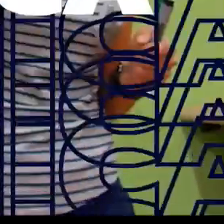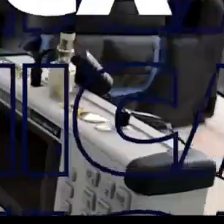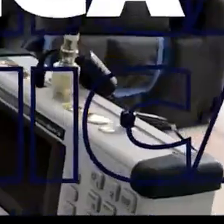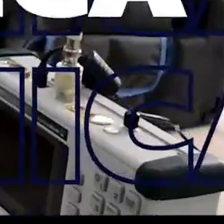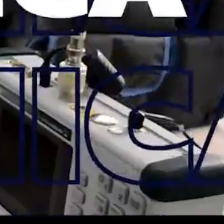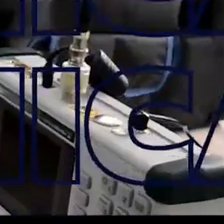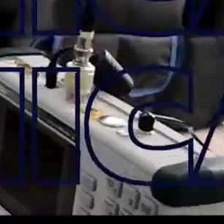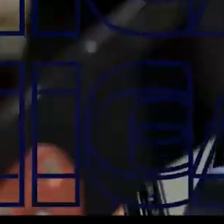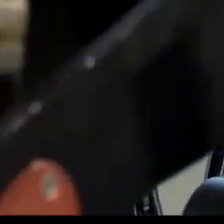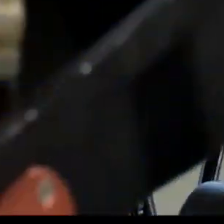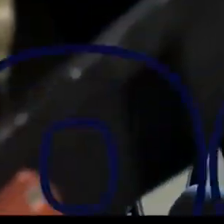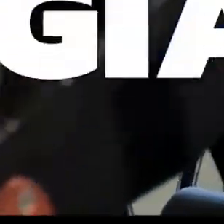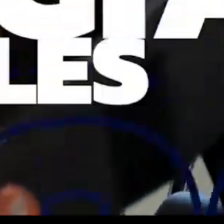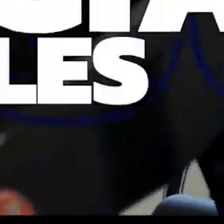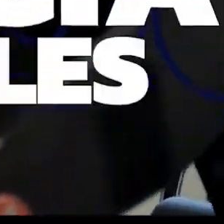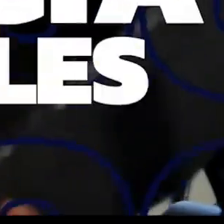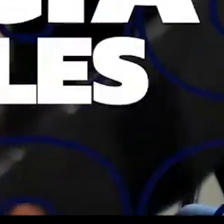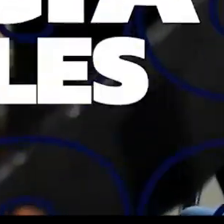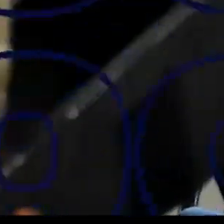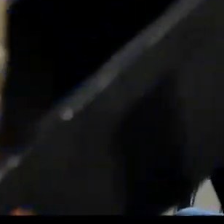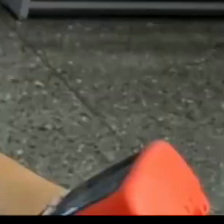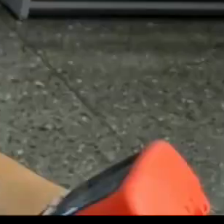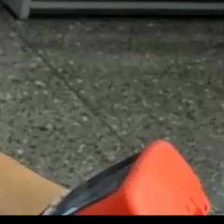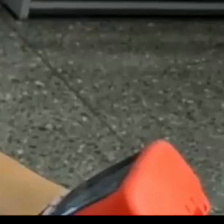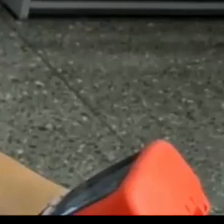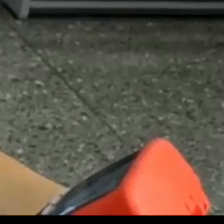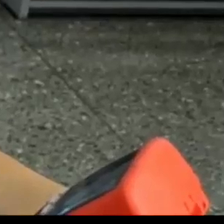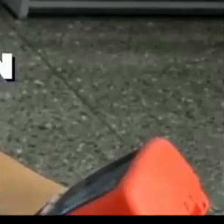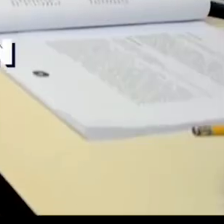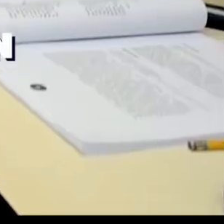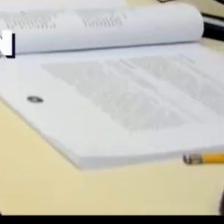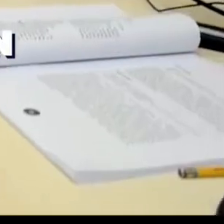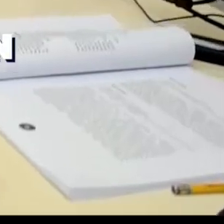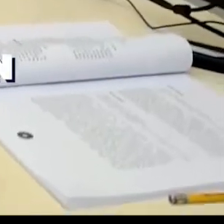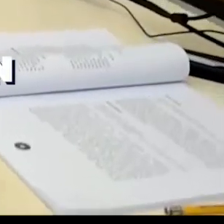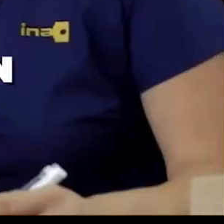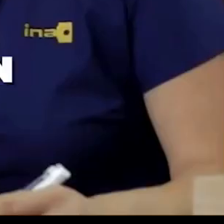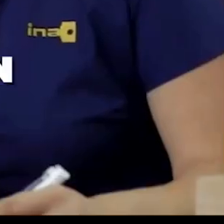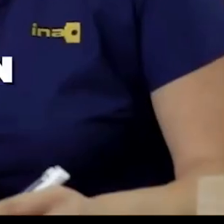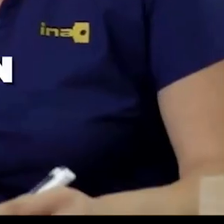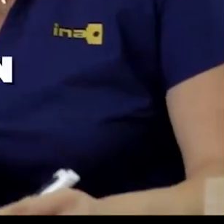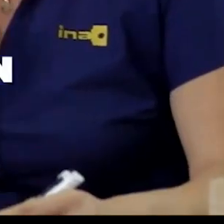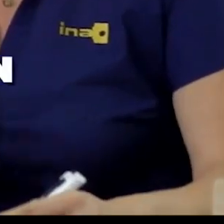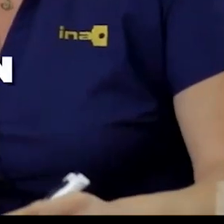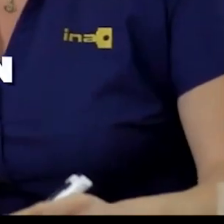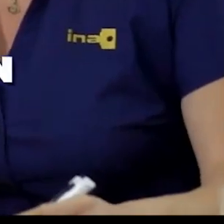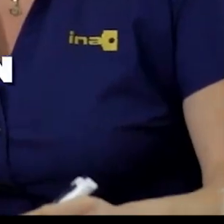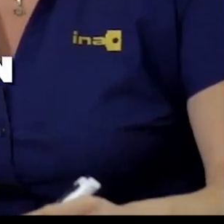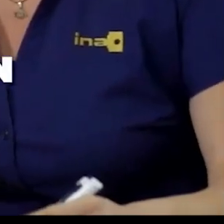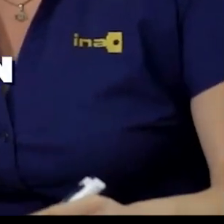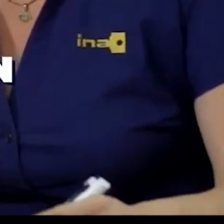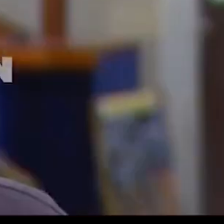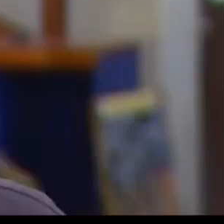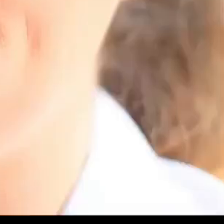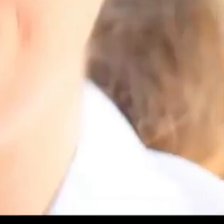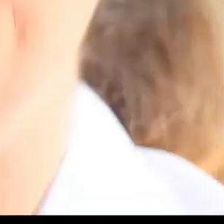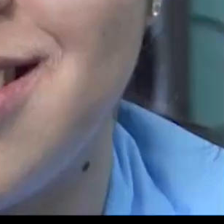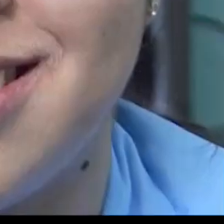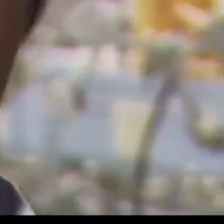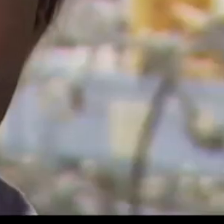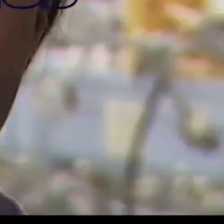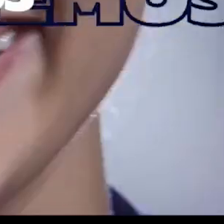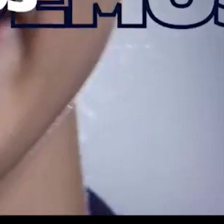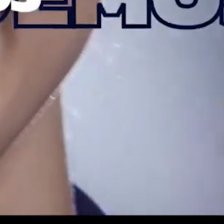pesquero electrónica y tecnología de materiales además el INA cuenta con ayudas socioeconómicas psicología y orientación